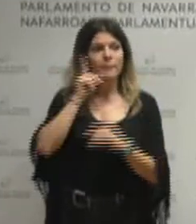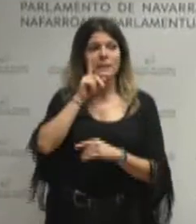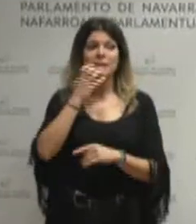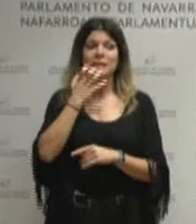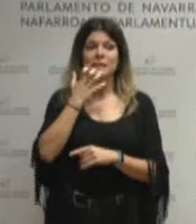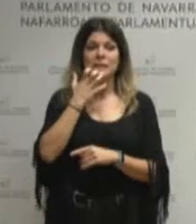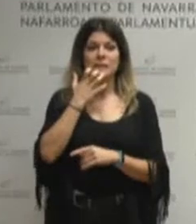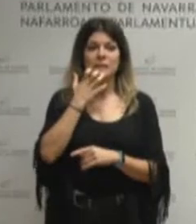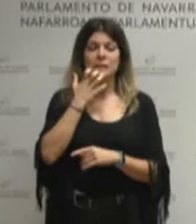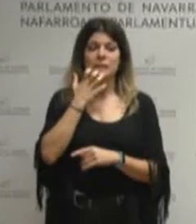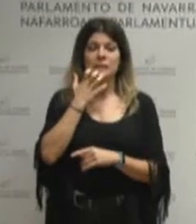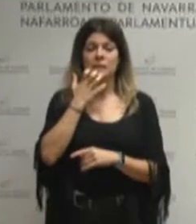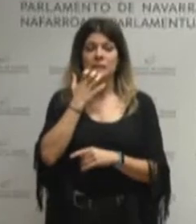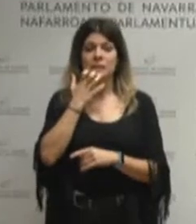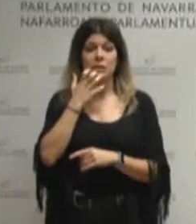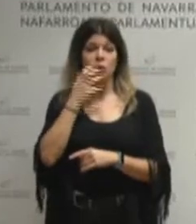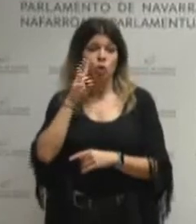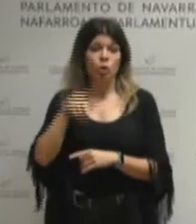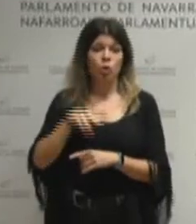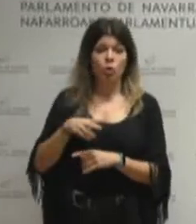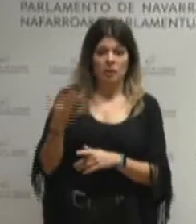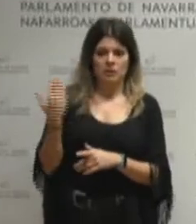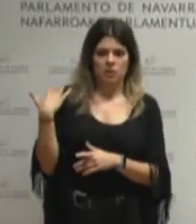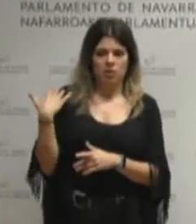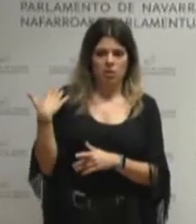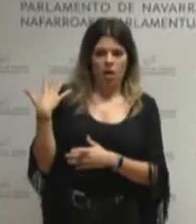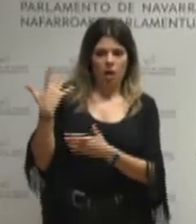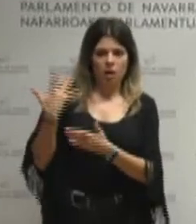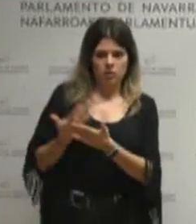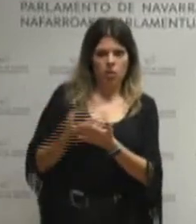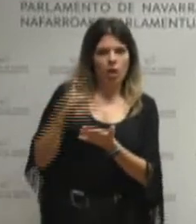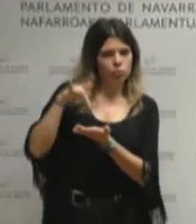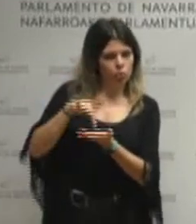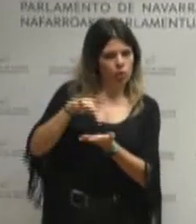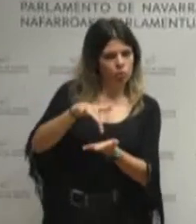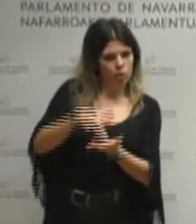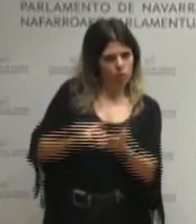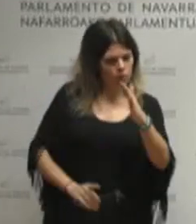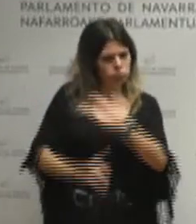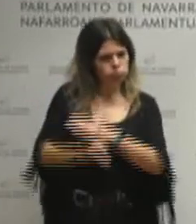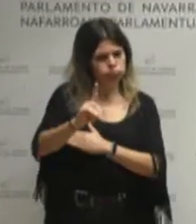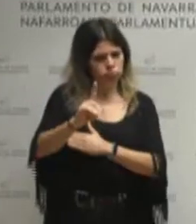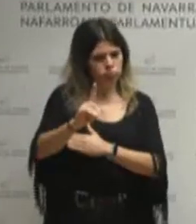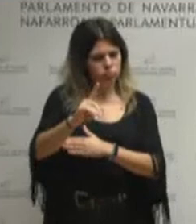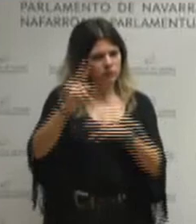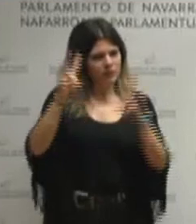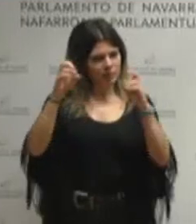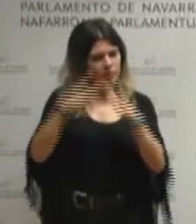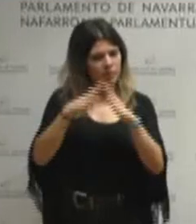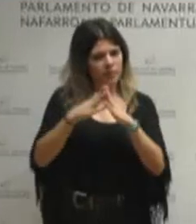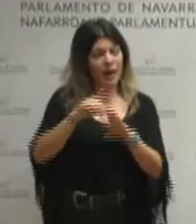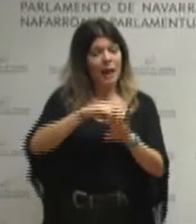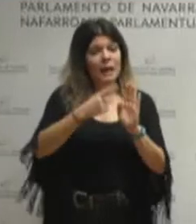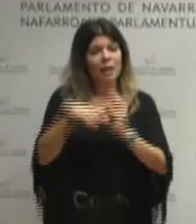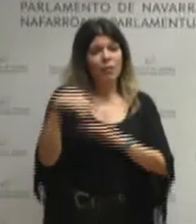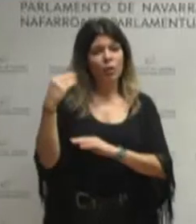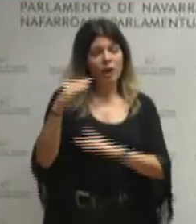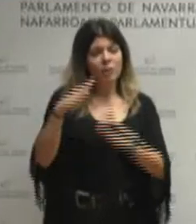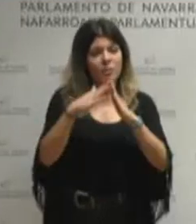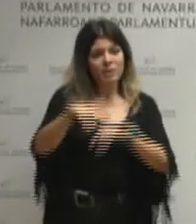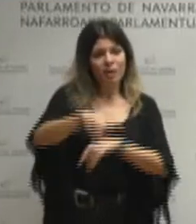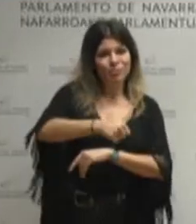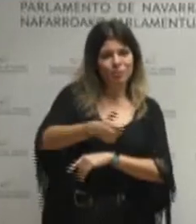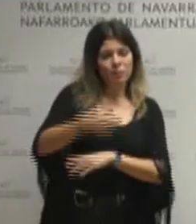reconociéramos que en los últimos años se han dado pasos en materia de vivienda la aprobación de la ley foral de vivienda y las